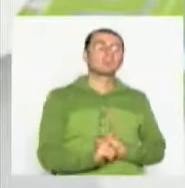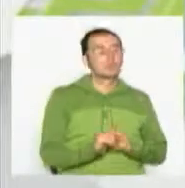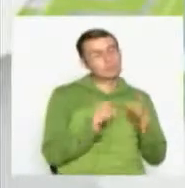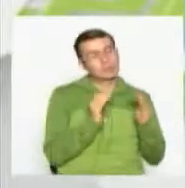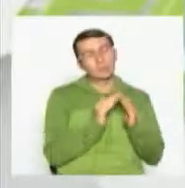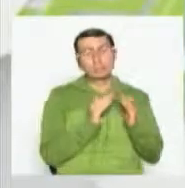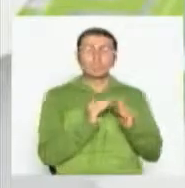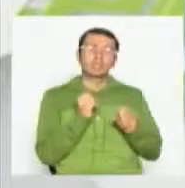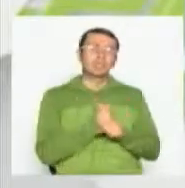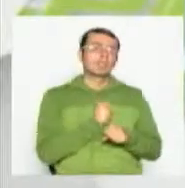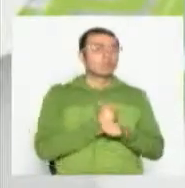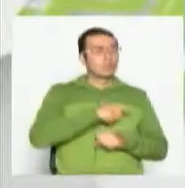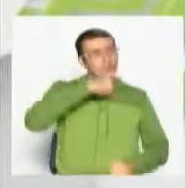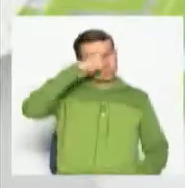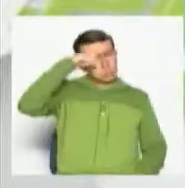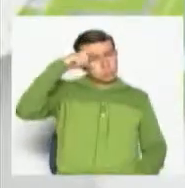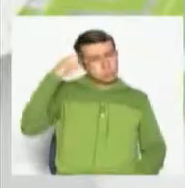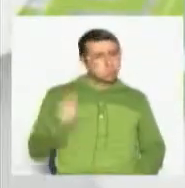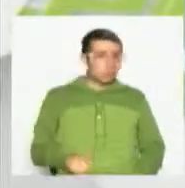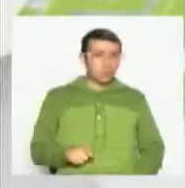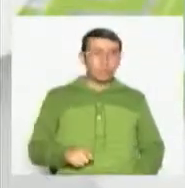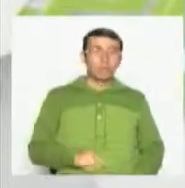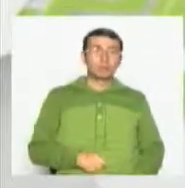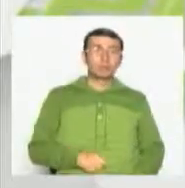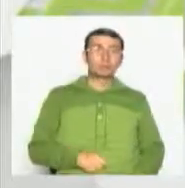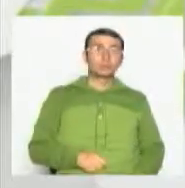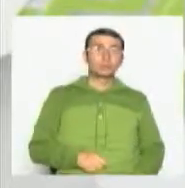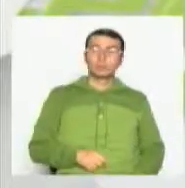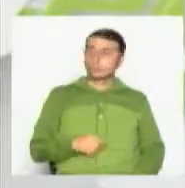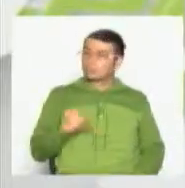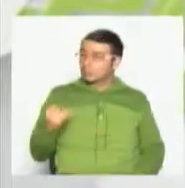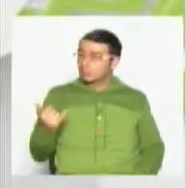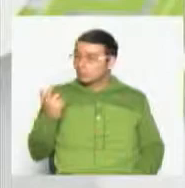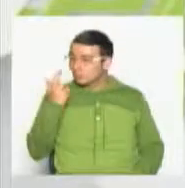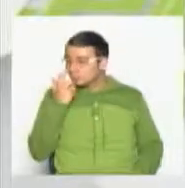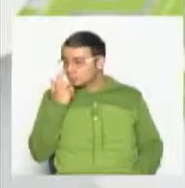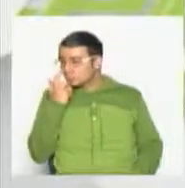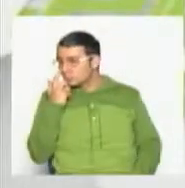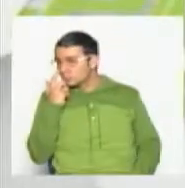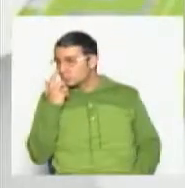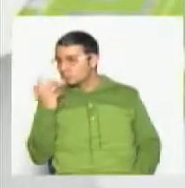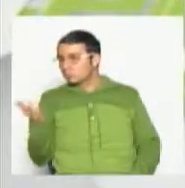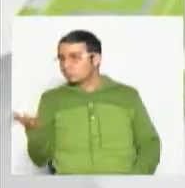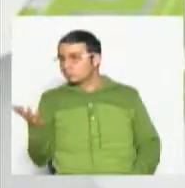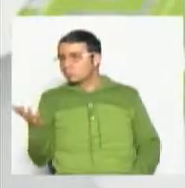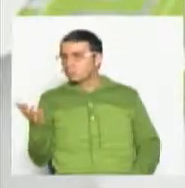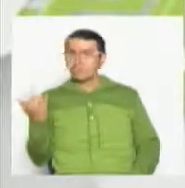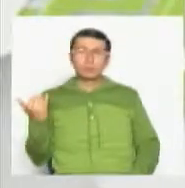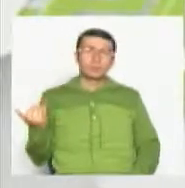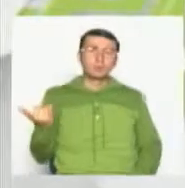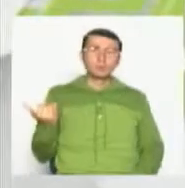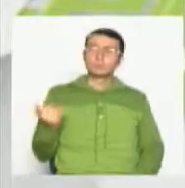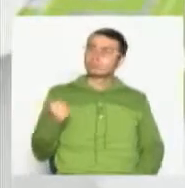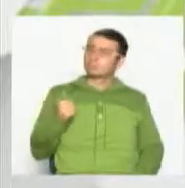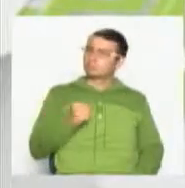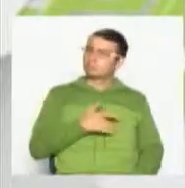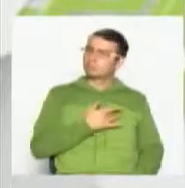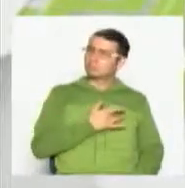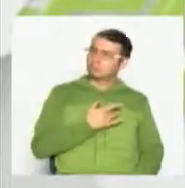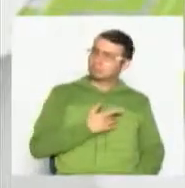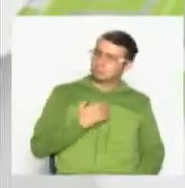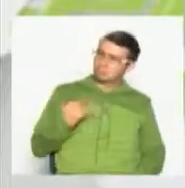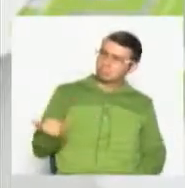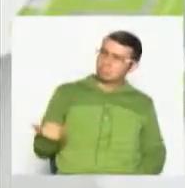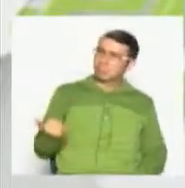su aparato, vaya en la mitad del juego, vaya a matar al malo, no lo vaya a matar, o a ganarse un cielo, no. Sentimos y nos damos